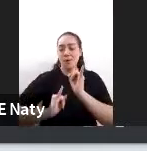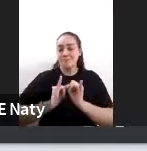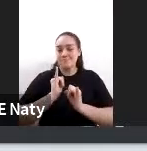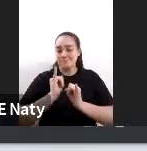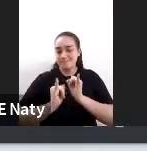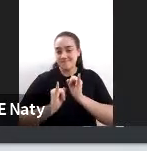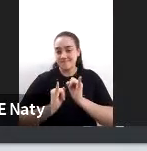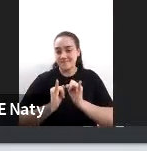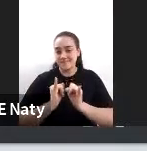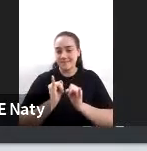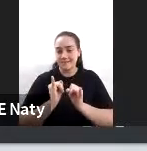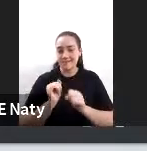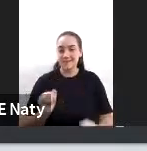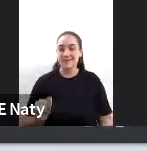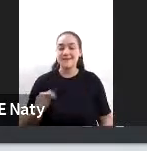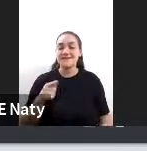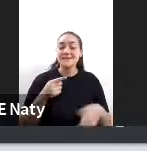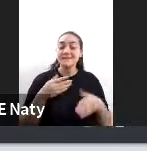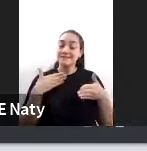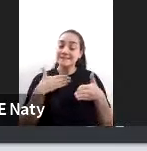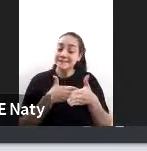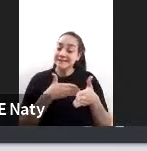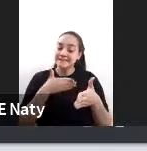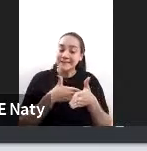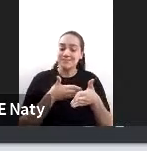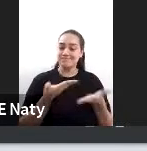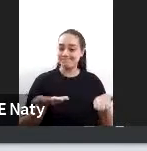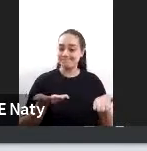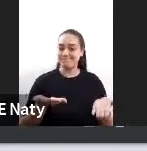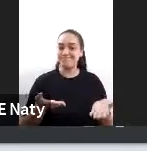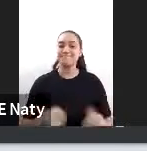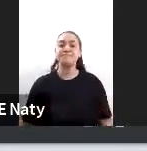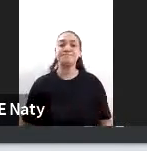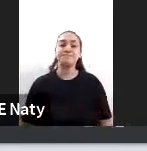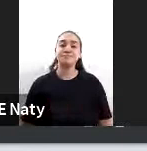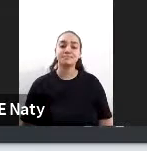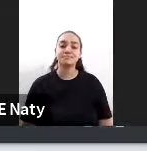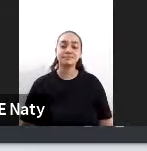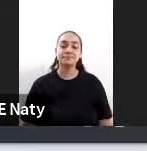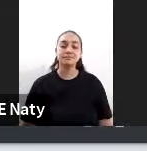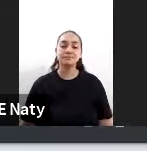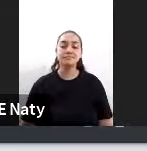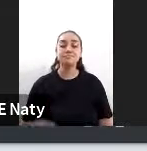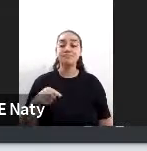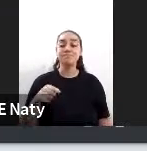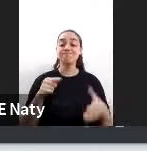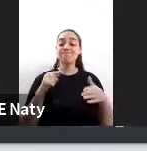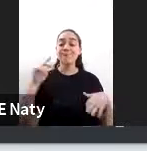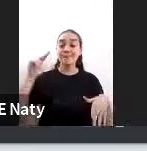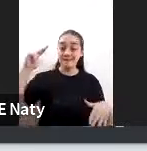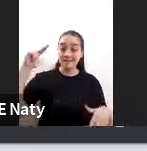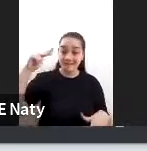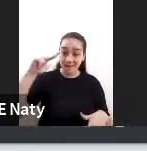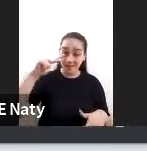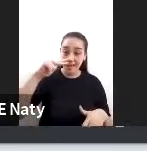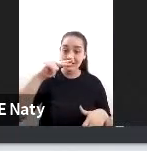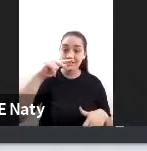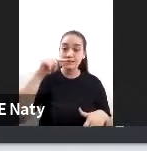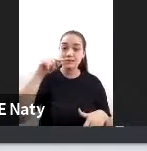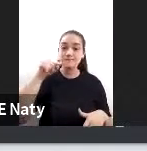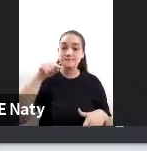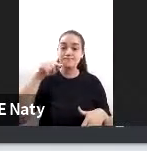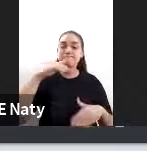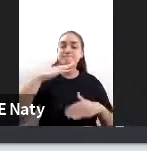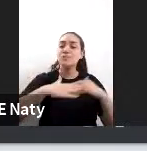obstáculos algunos desafíos que tenían que ver con que el satélite había sido construido